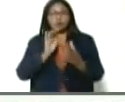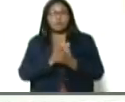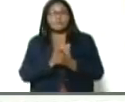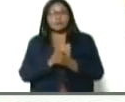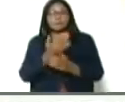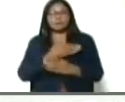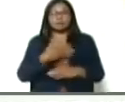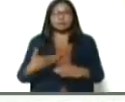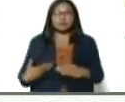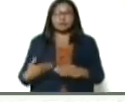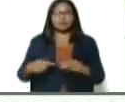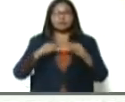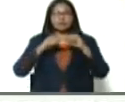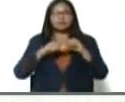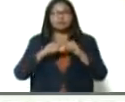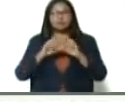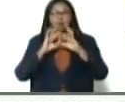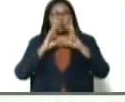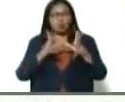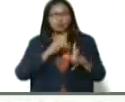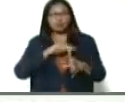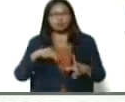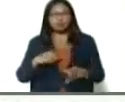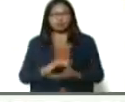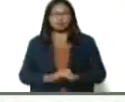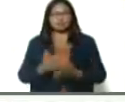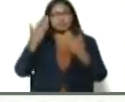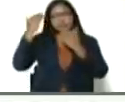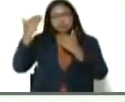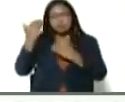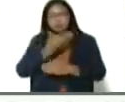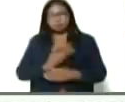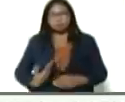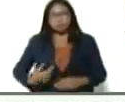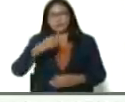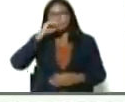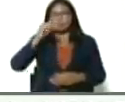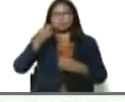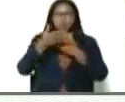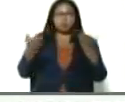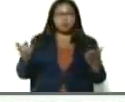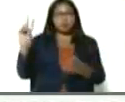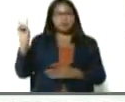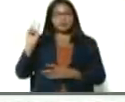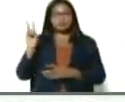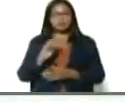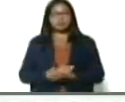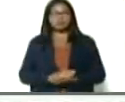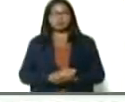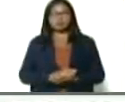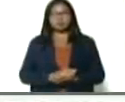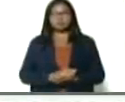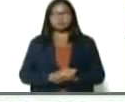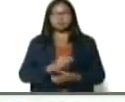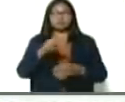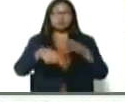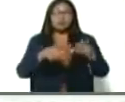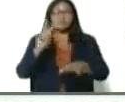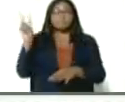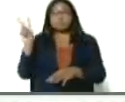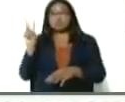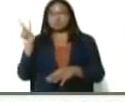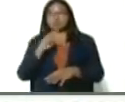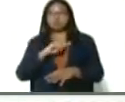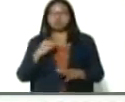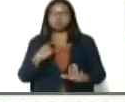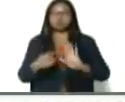presidente Pedro Camejo, también nos haga sus comentarios, los saludo, mi comandante en jefe, pueblo de Venezuela, desde Granero, venimos a darle